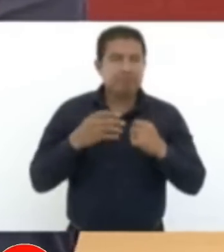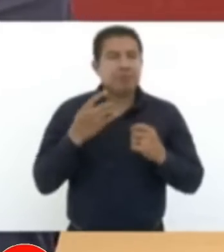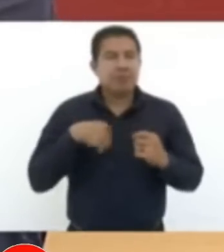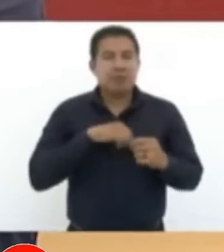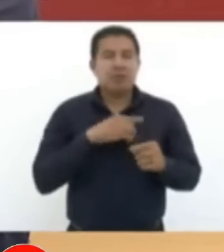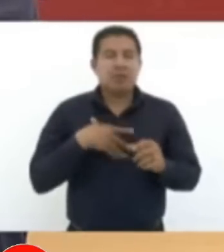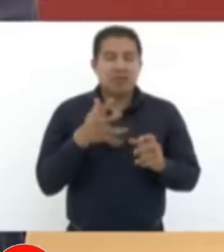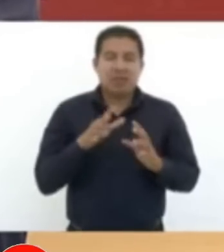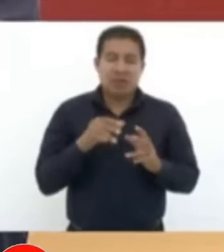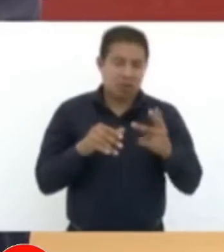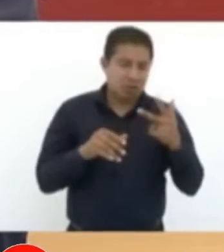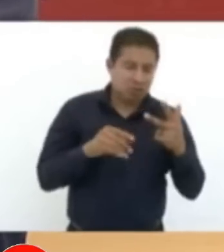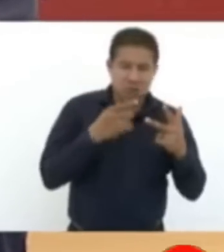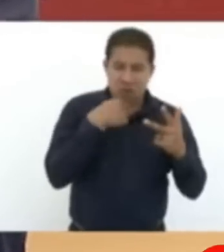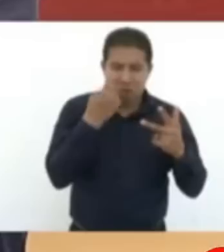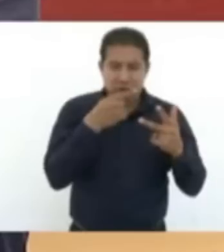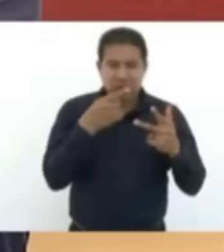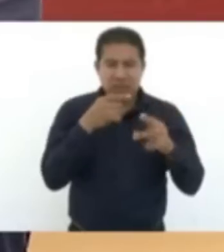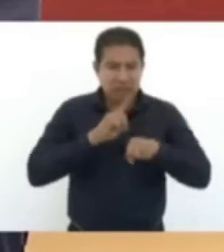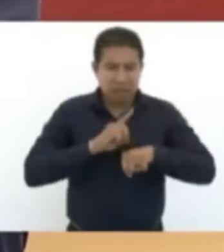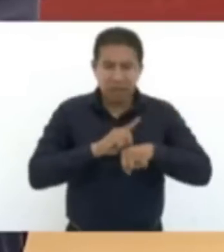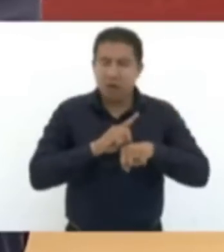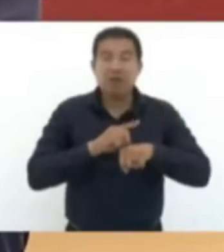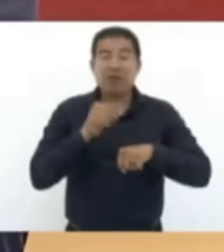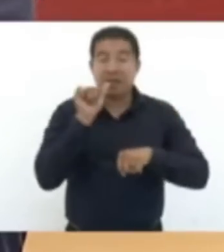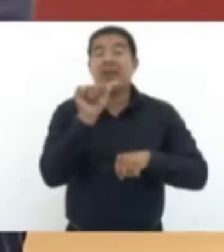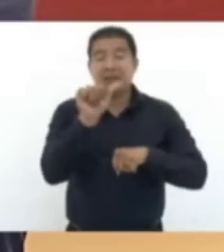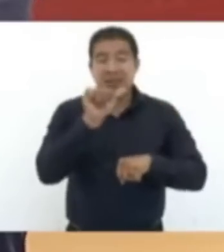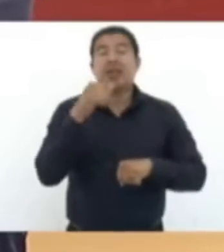dieciséis horas diarias. Y